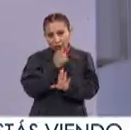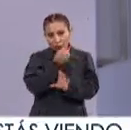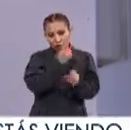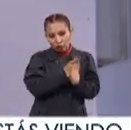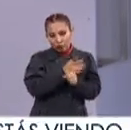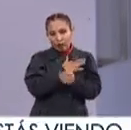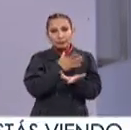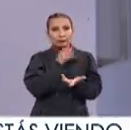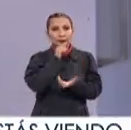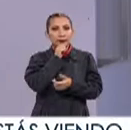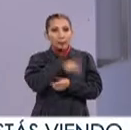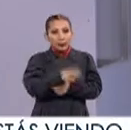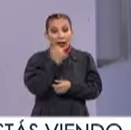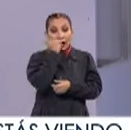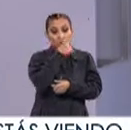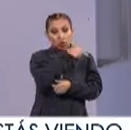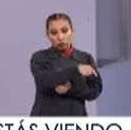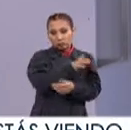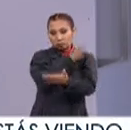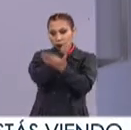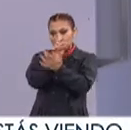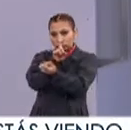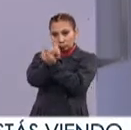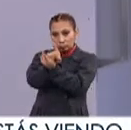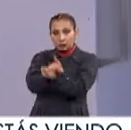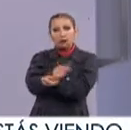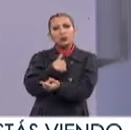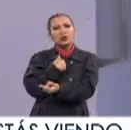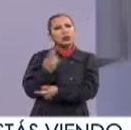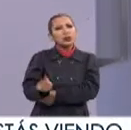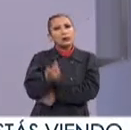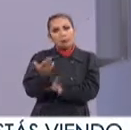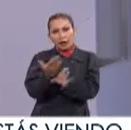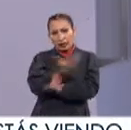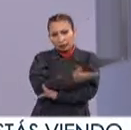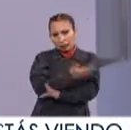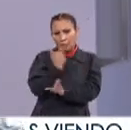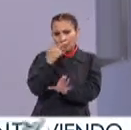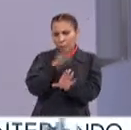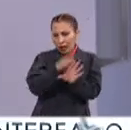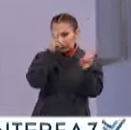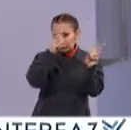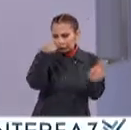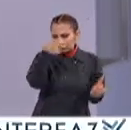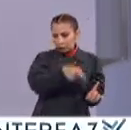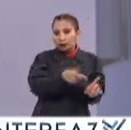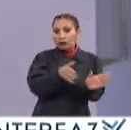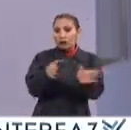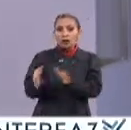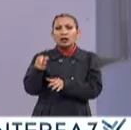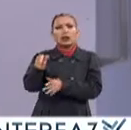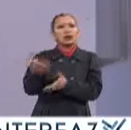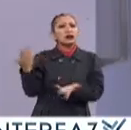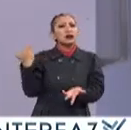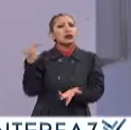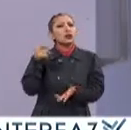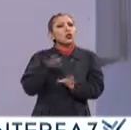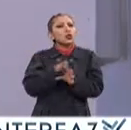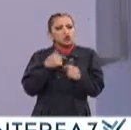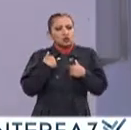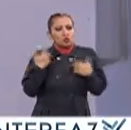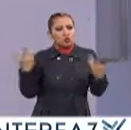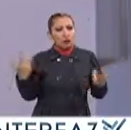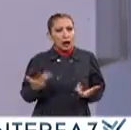oportunidad de tener los alumnos Sin embargo, yo quisiera preguntarle antes de que entremos en esos detalles ¿Qué es lo que puede uno